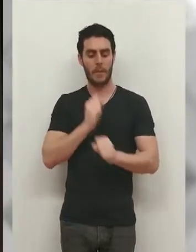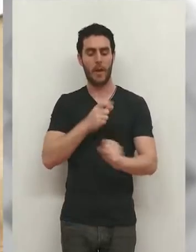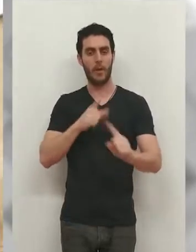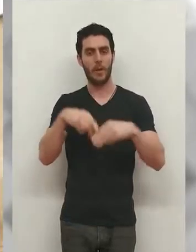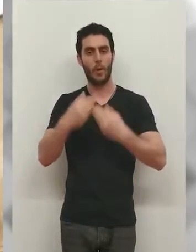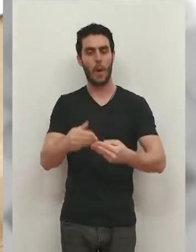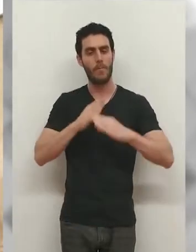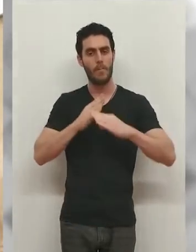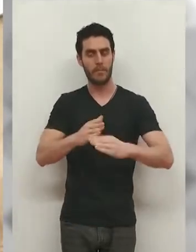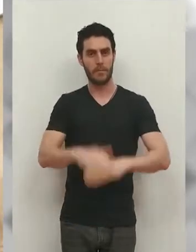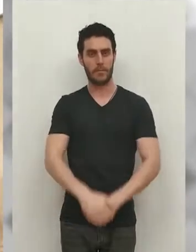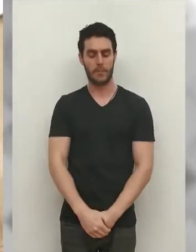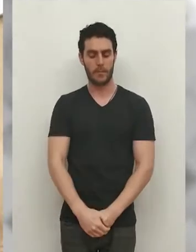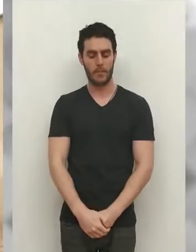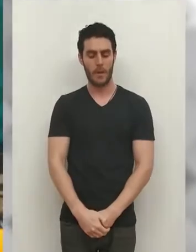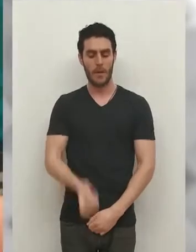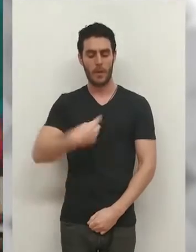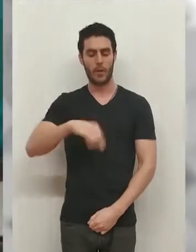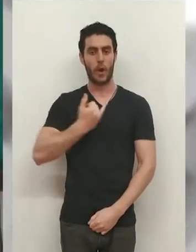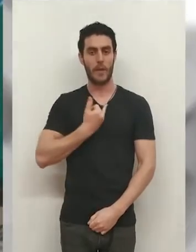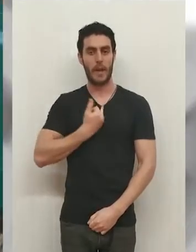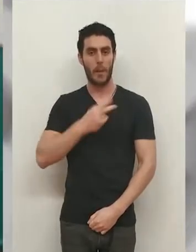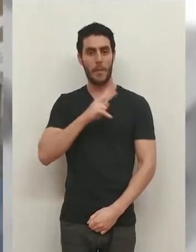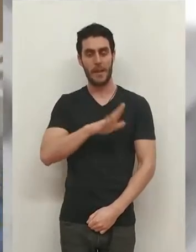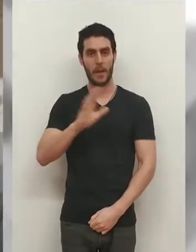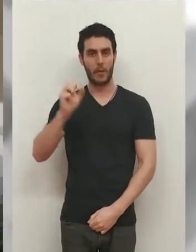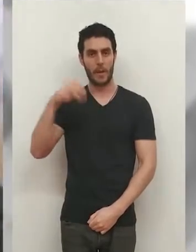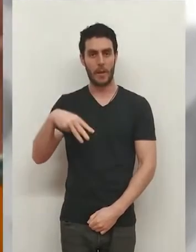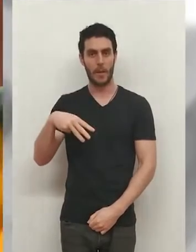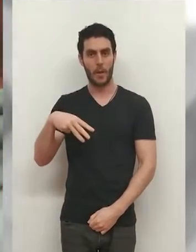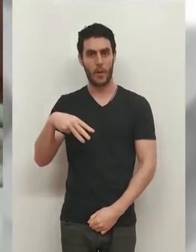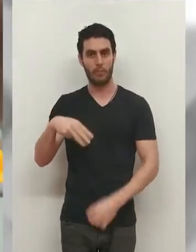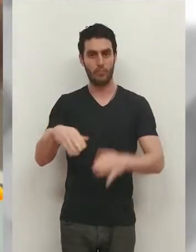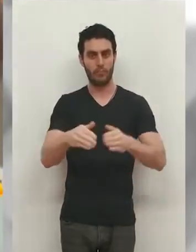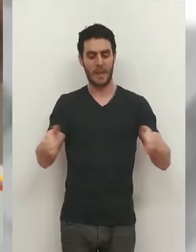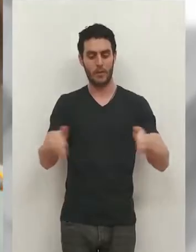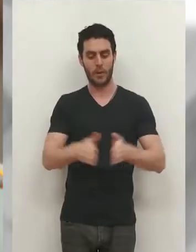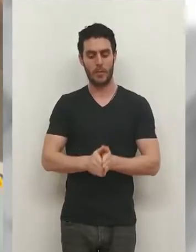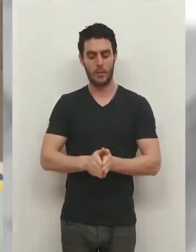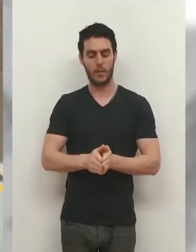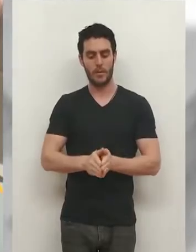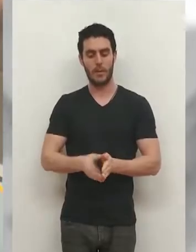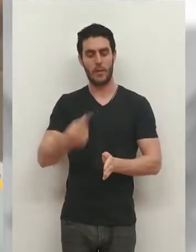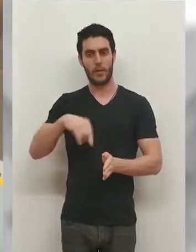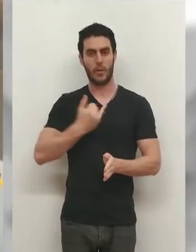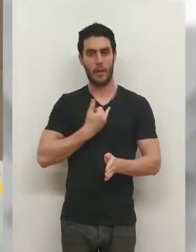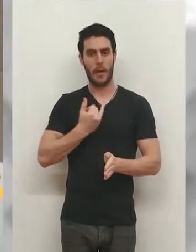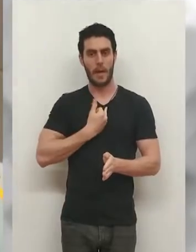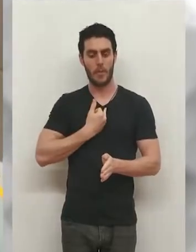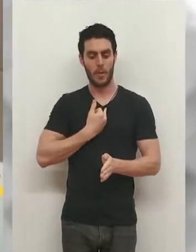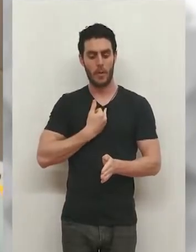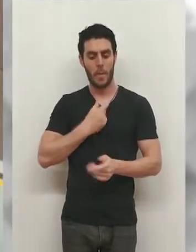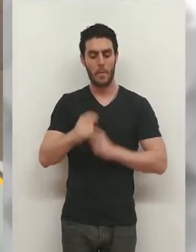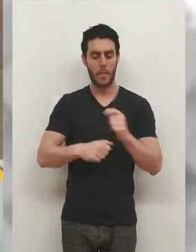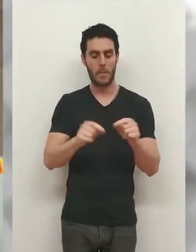para estabilizar la ladera. Aquí tenemos más de 25 centímetros de anchura de la grieta. Tenemos al